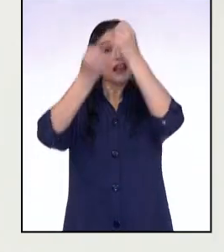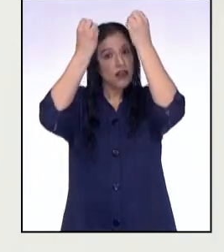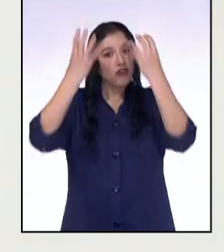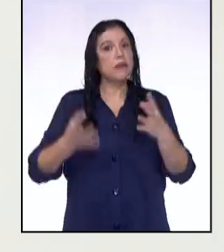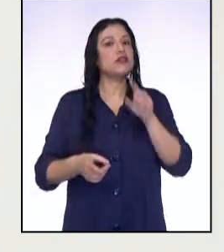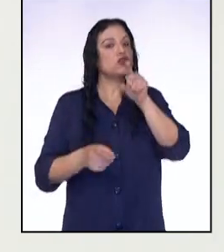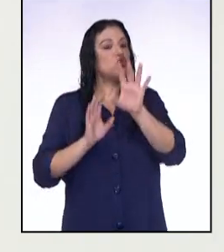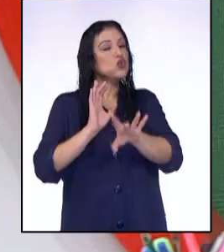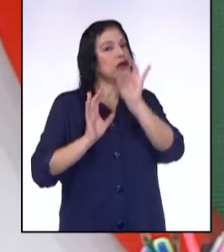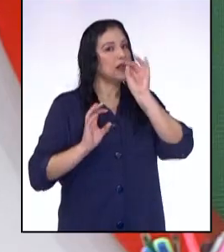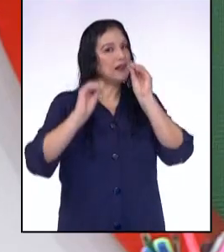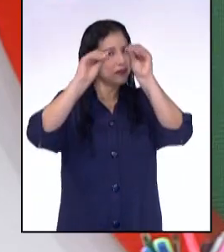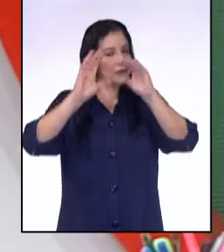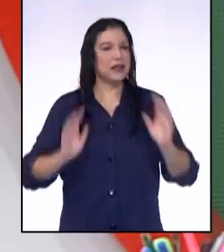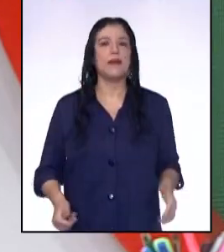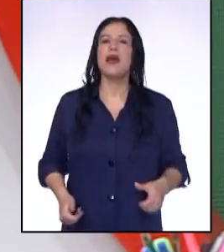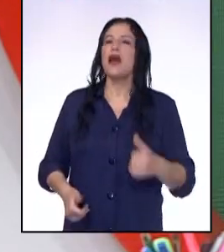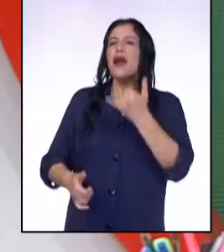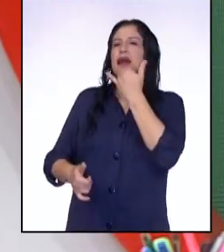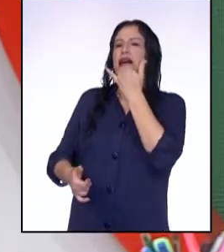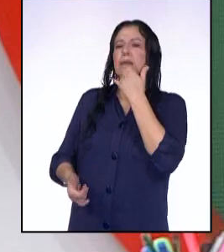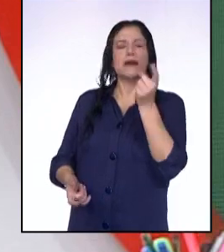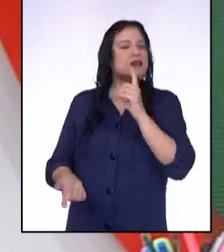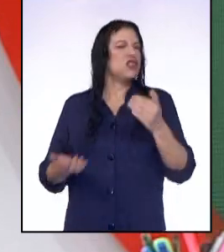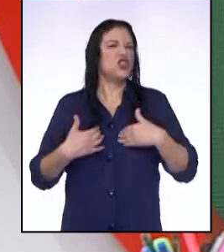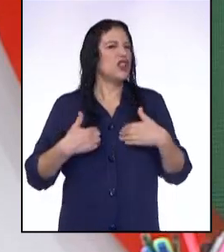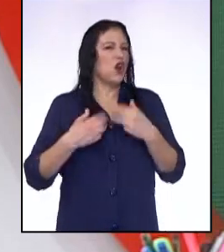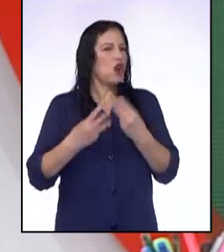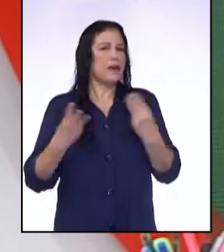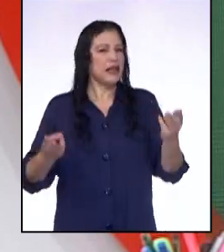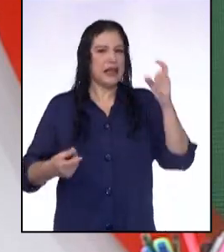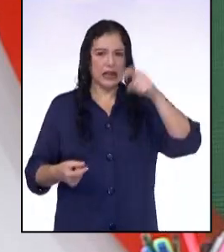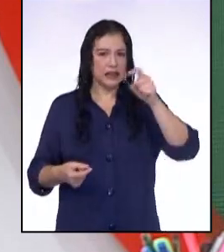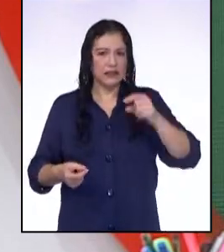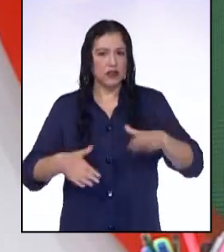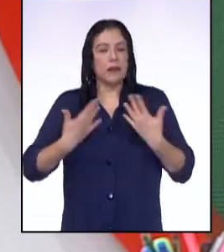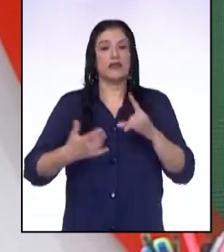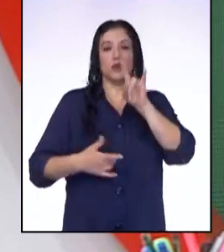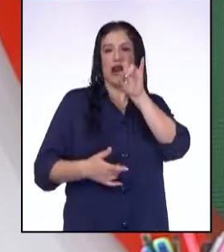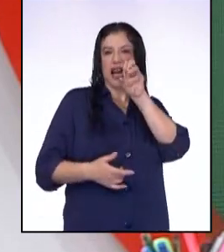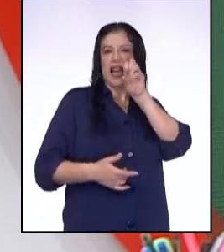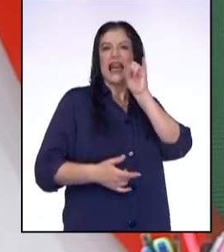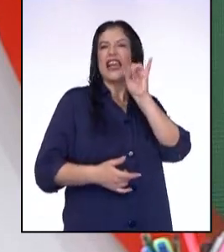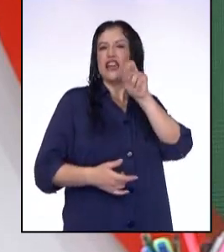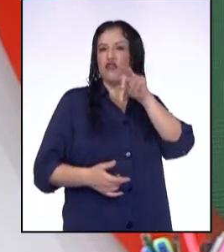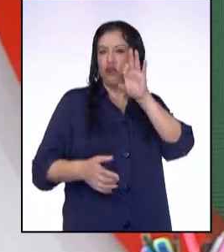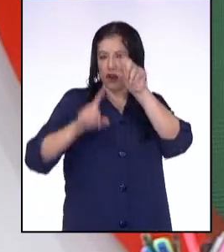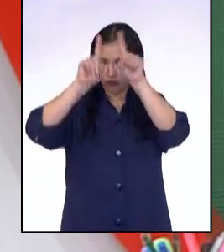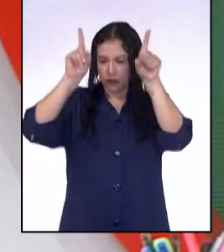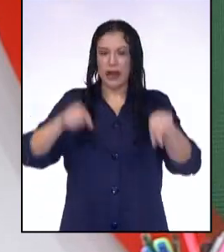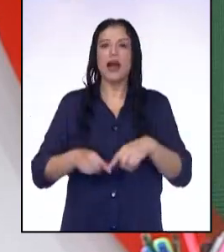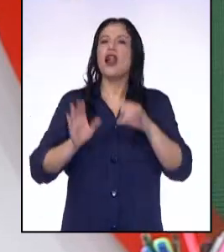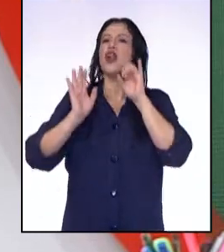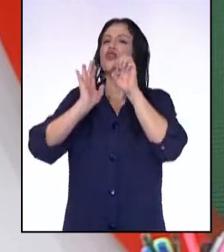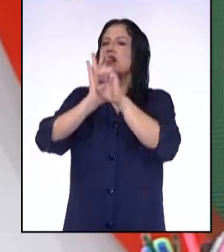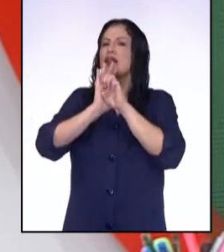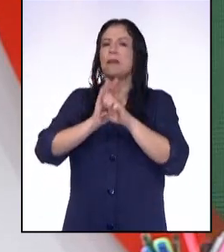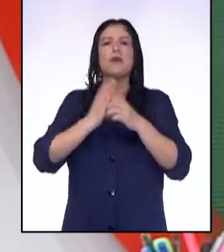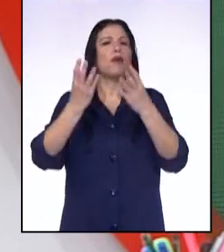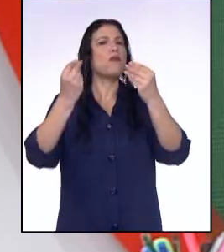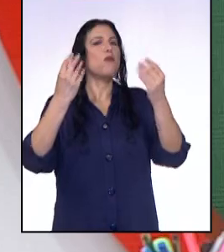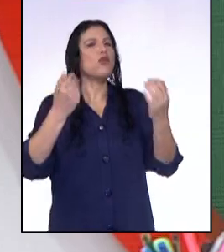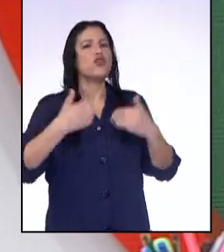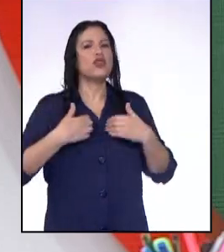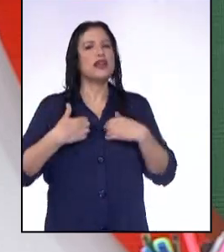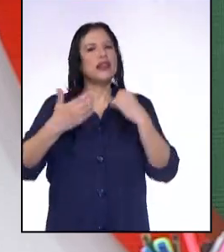será la que tú elijas. ¿Y qué sucede si no tengo los materiales necesarios para hacer una infografía? En los ejemplos que nos mostraron, la mayoría